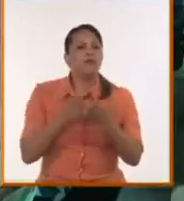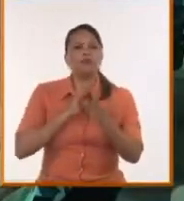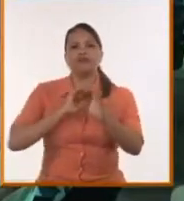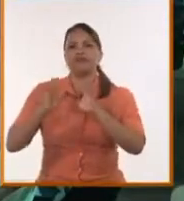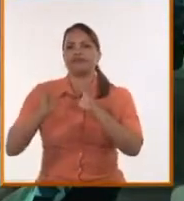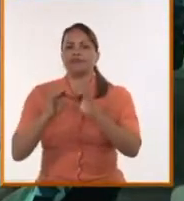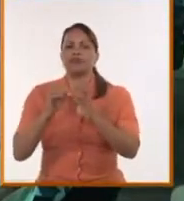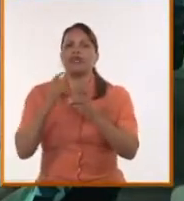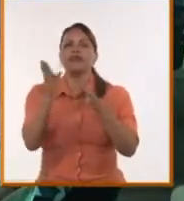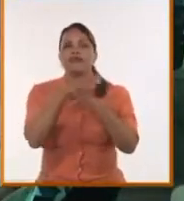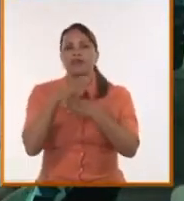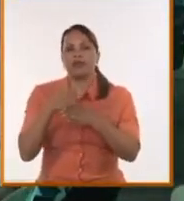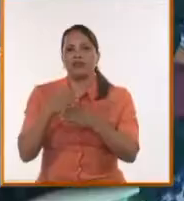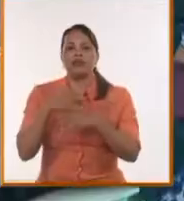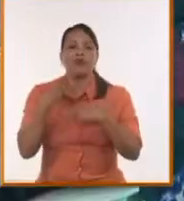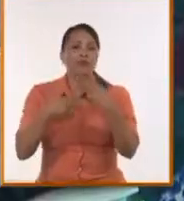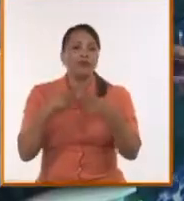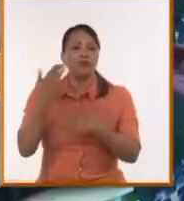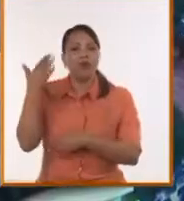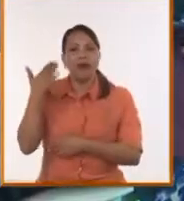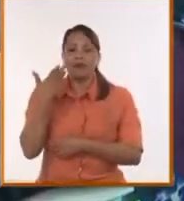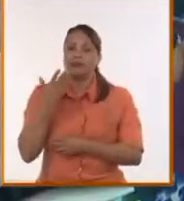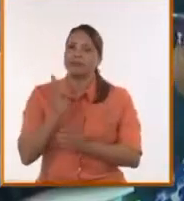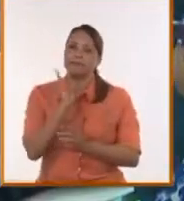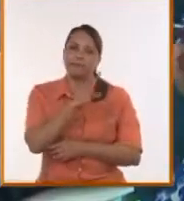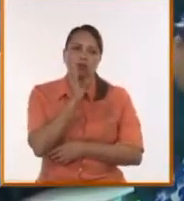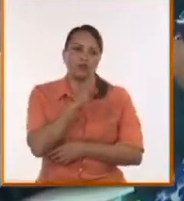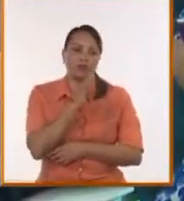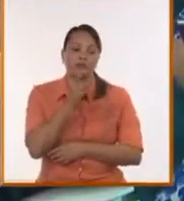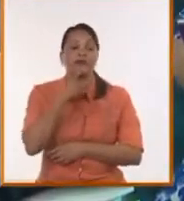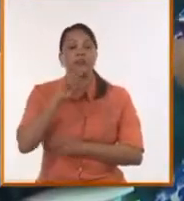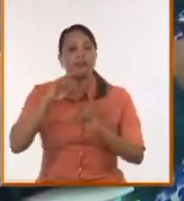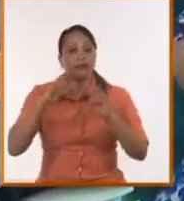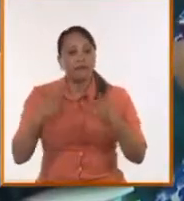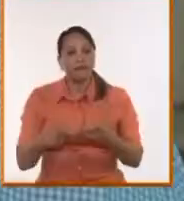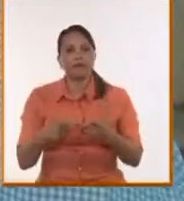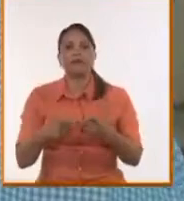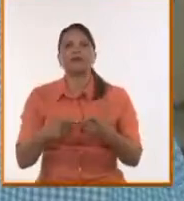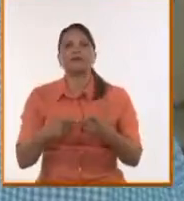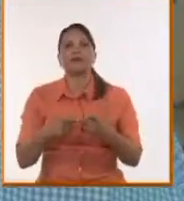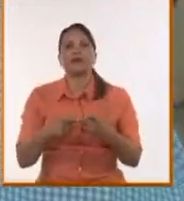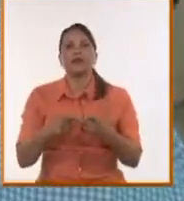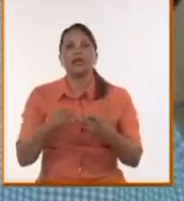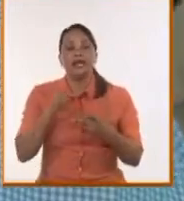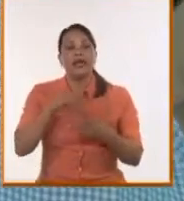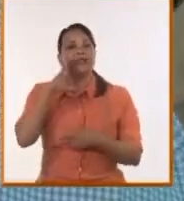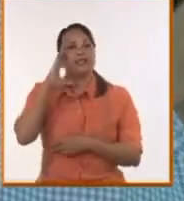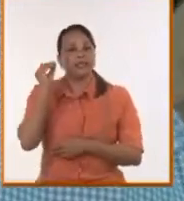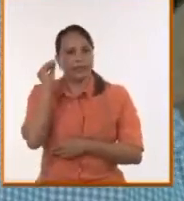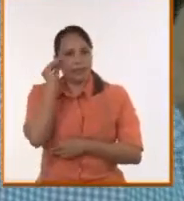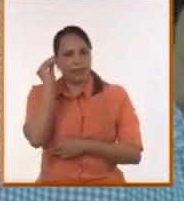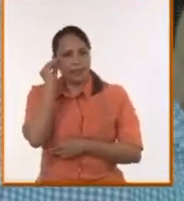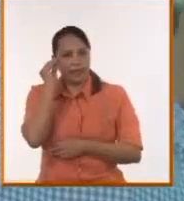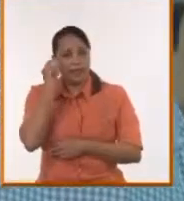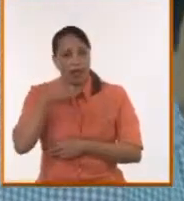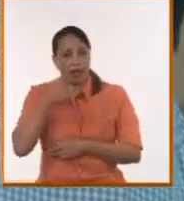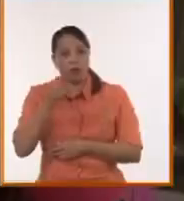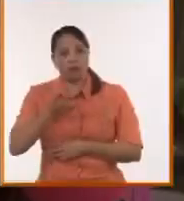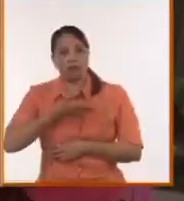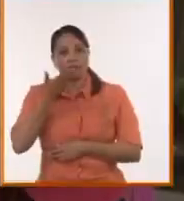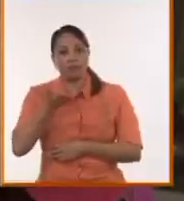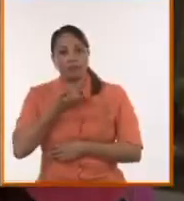lo que hemos hecho nos sirve, está en nuestro moral, lo cargamos, pero tenemos que ser capaces de entender que esta declaración que yo estoy dando ahora